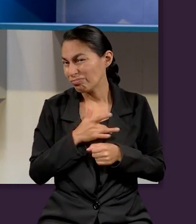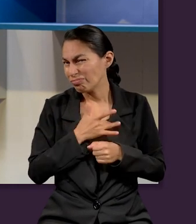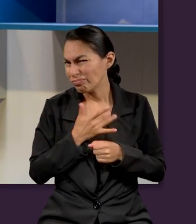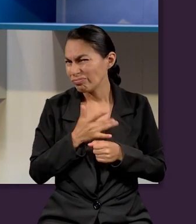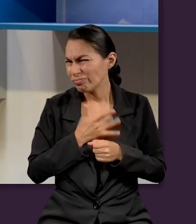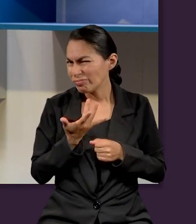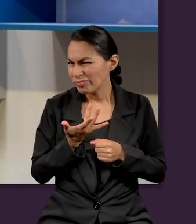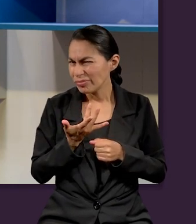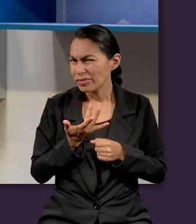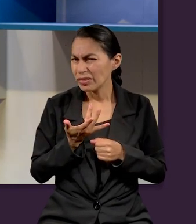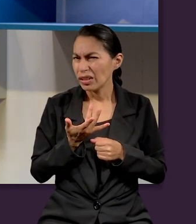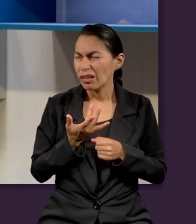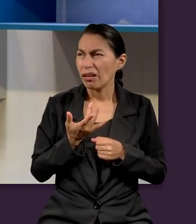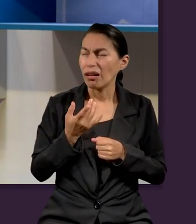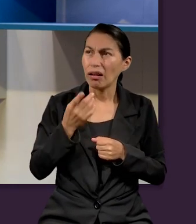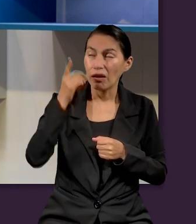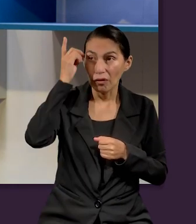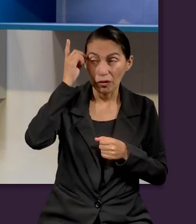tanto de ruido.